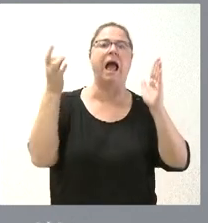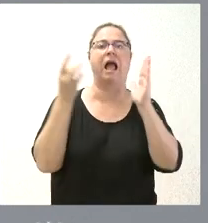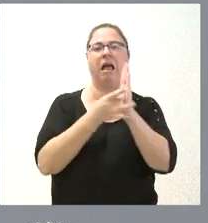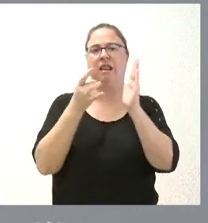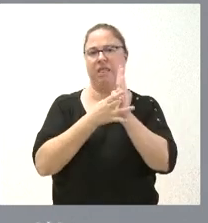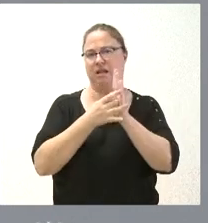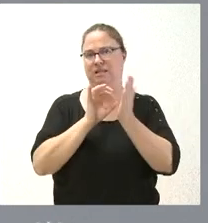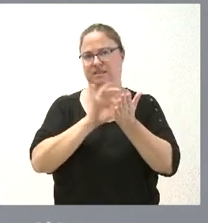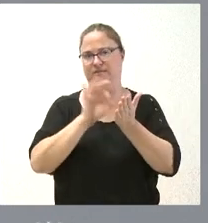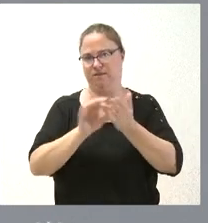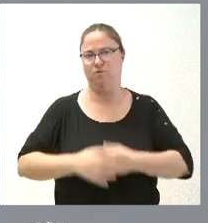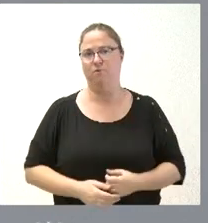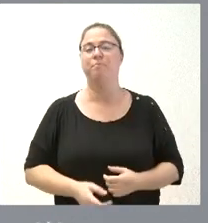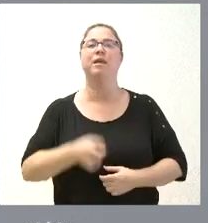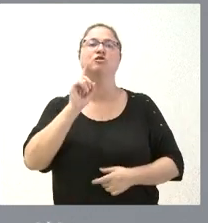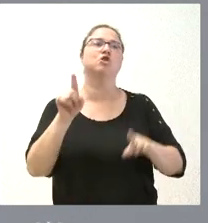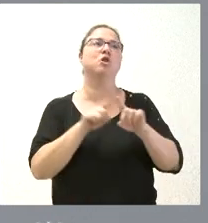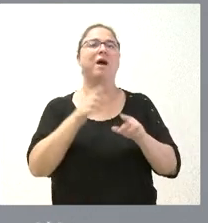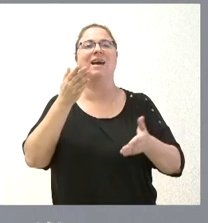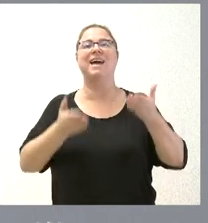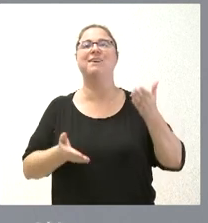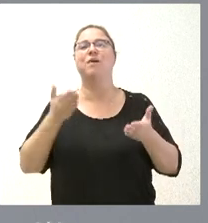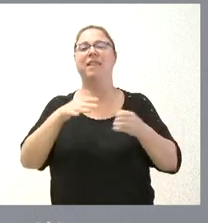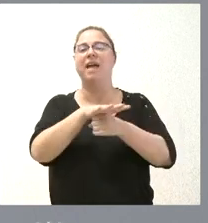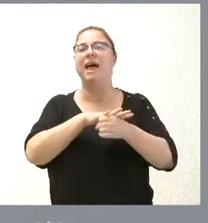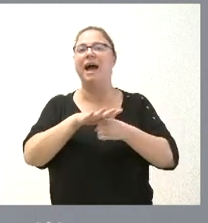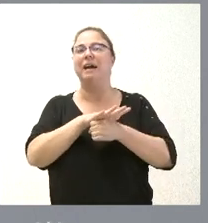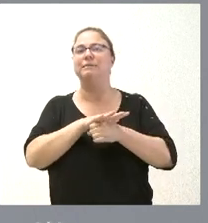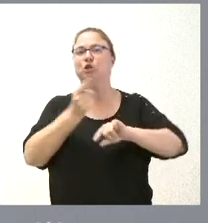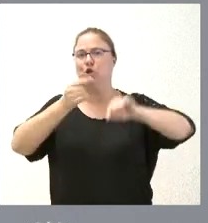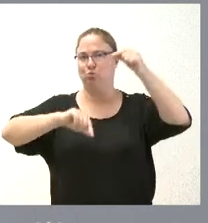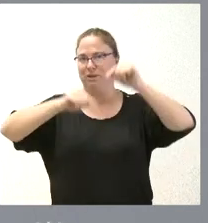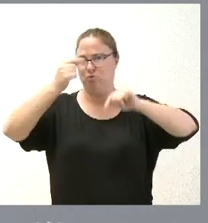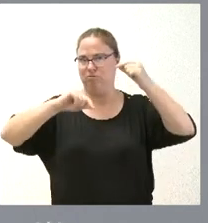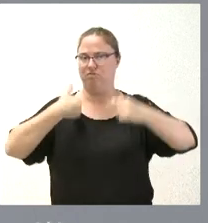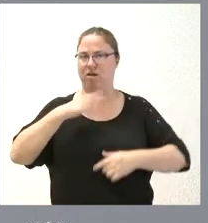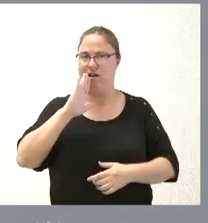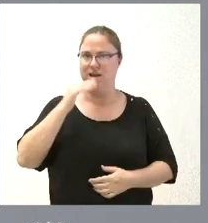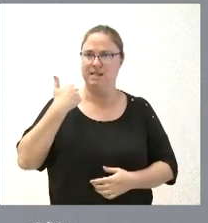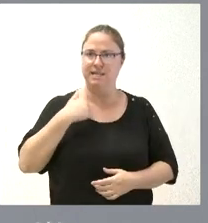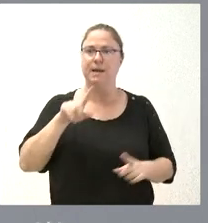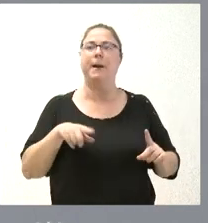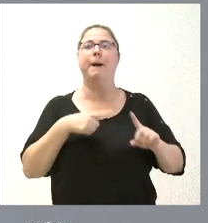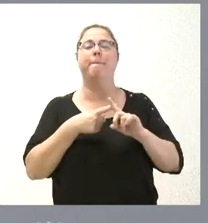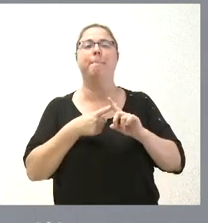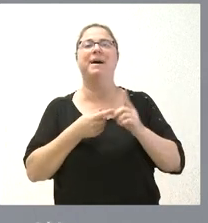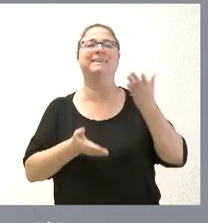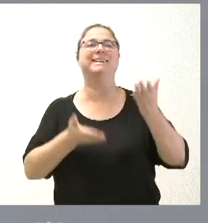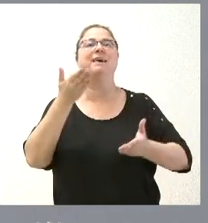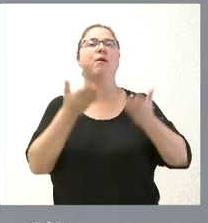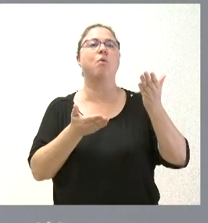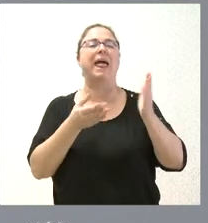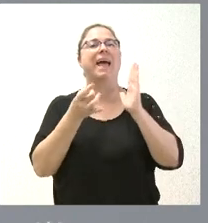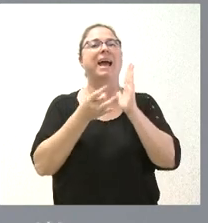servicios. No es tanto una evaluación en el ámbito del presupuesto que ya se hacía, sino en una evaluación en la